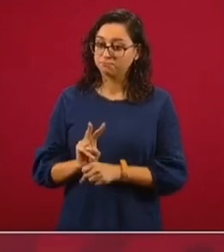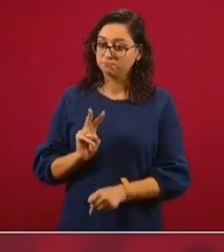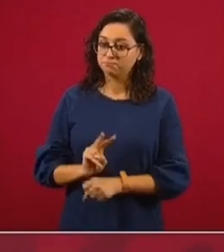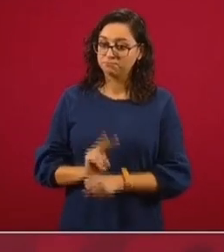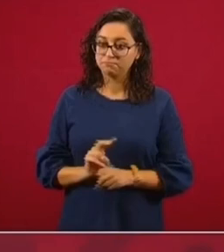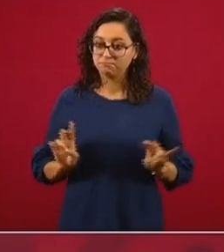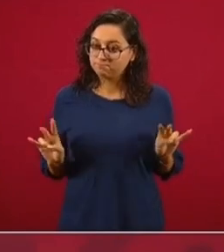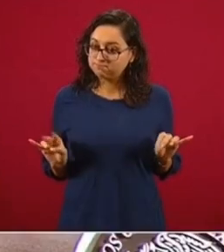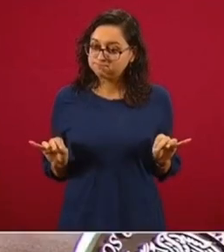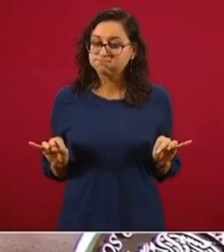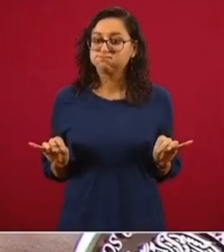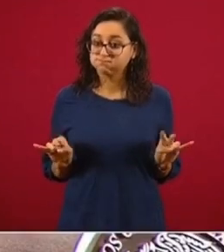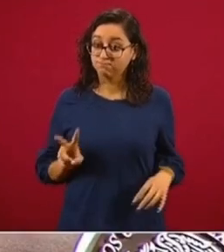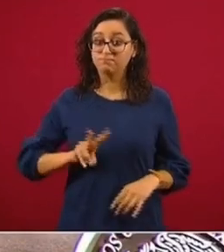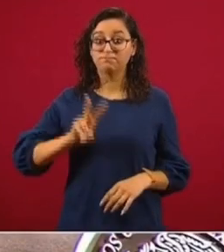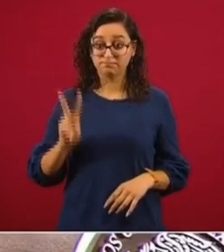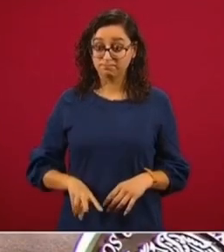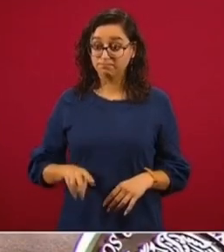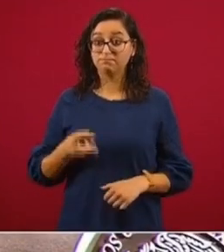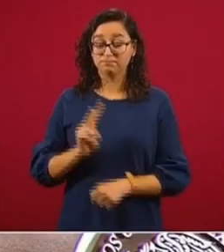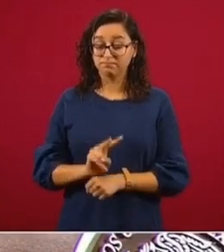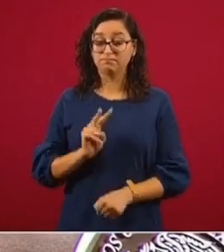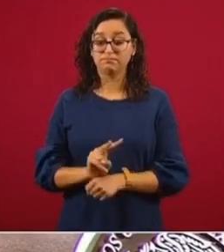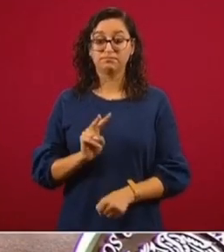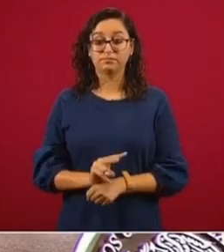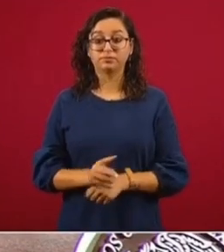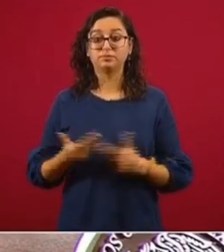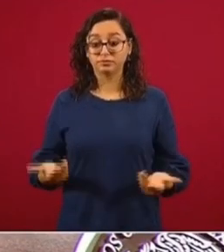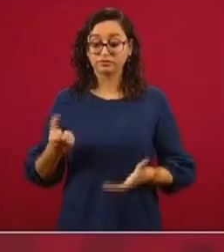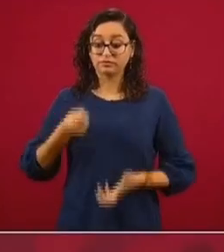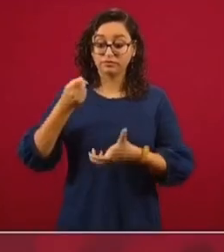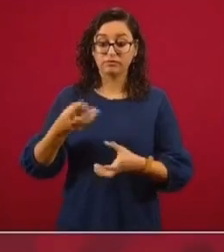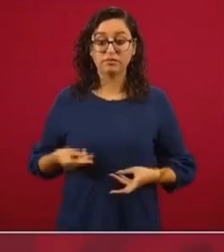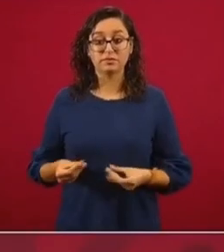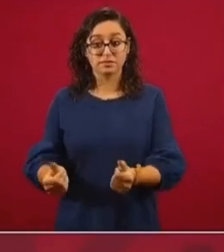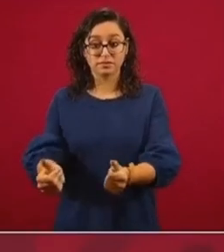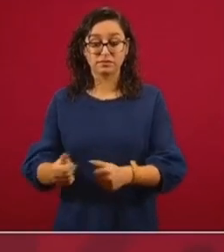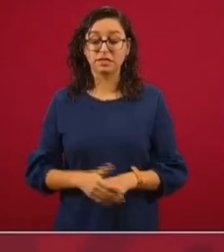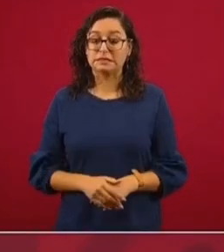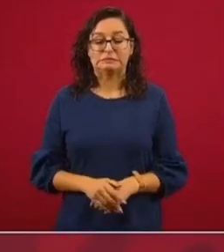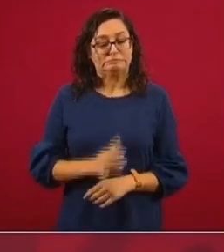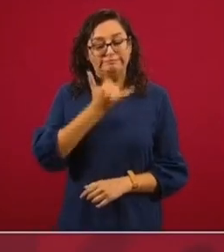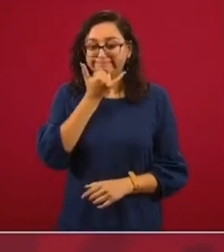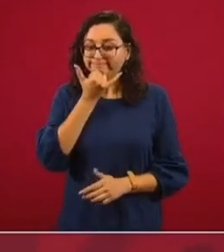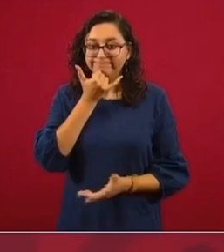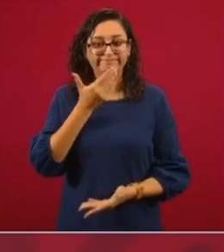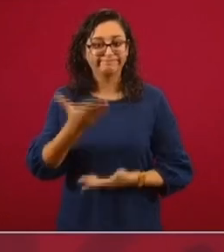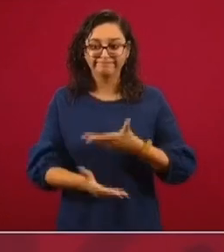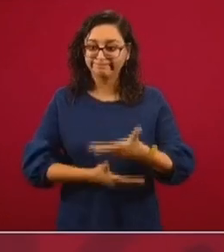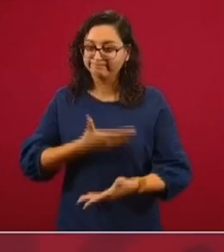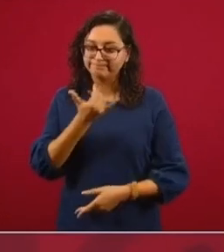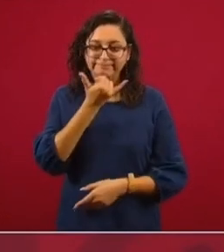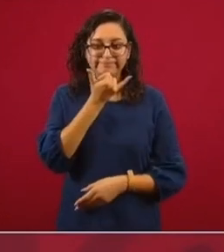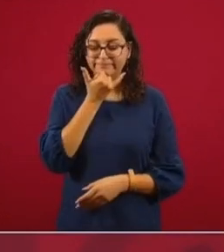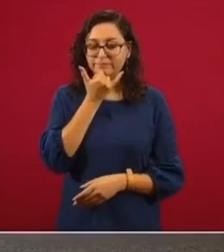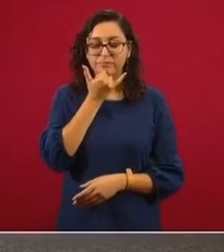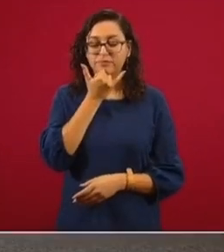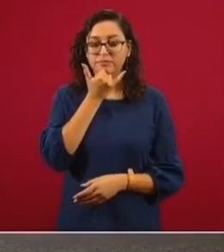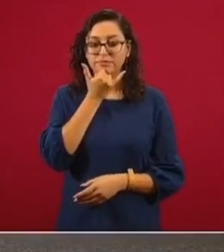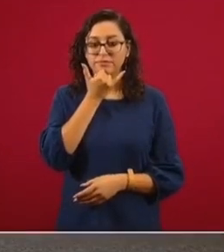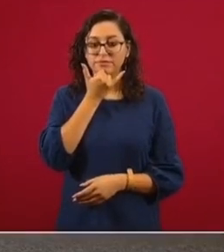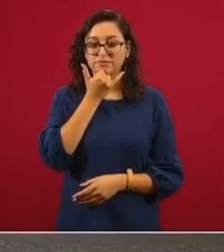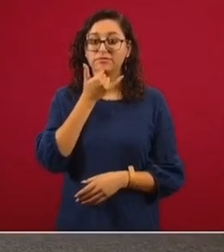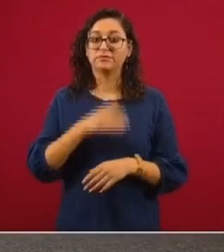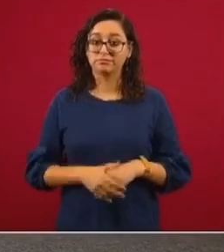vamos a estar muy pendientes del ejercicio del presupuesto y ofrezco disculpas por adelantado, pero